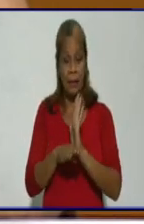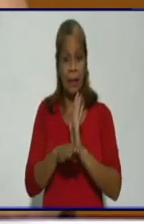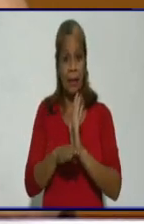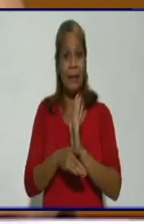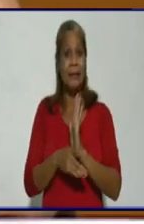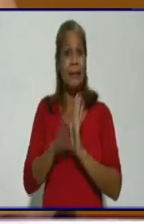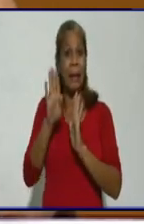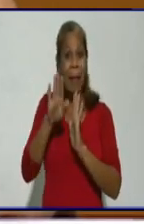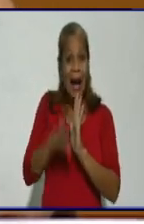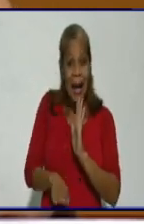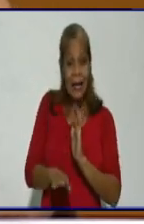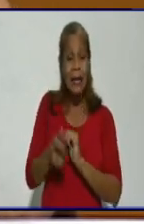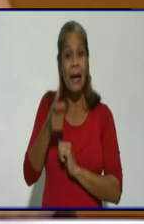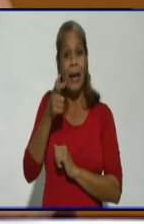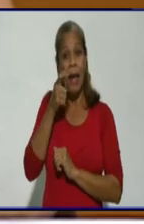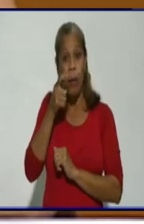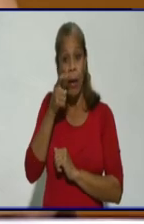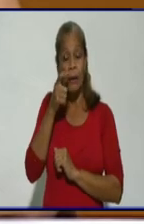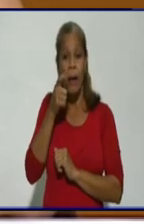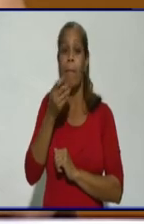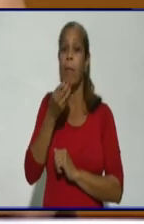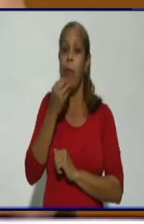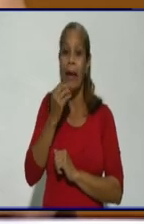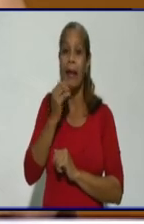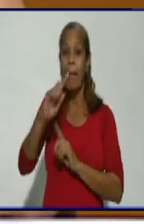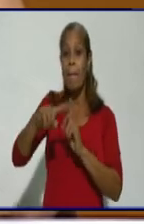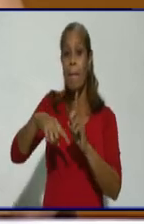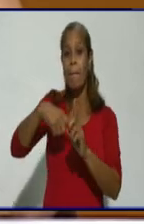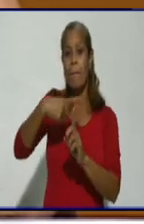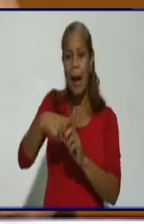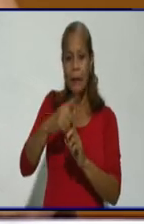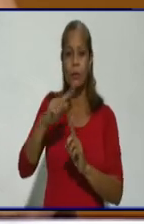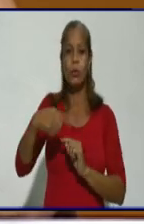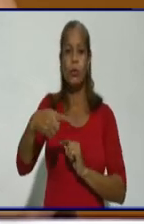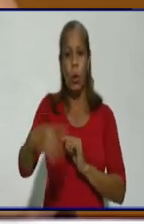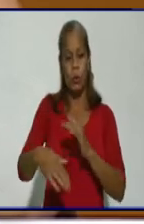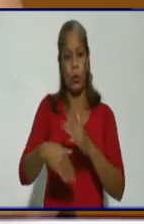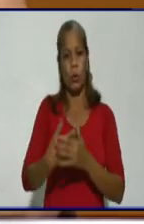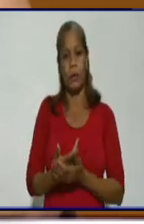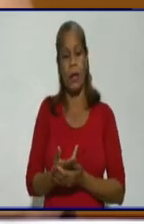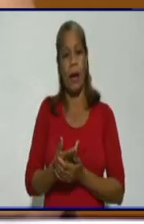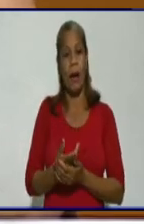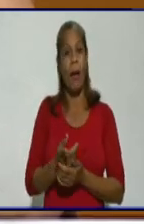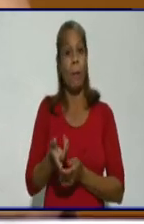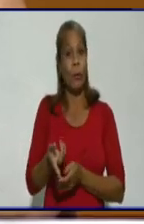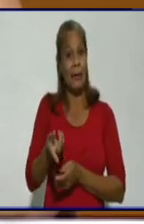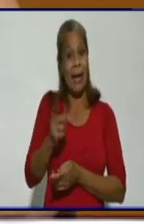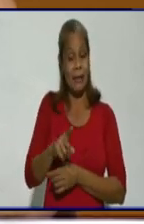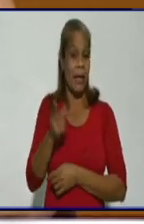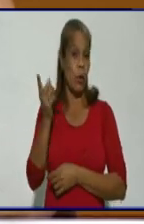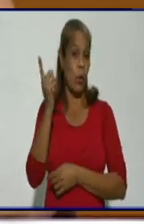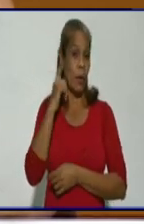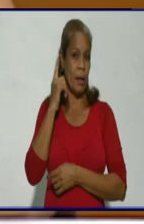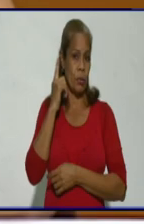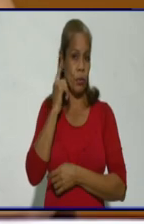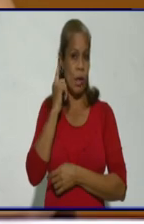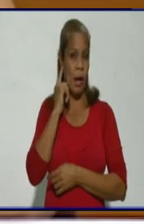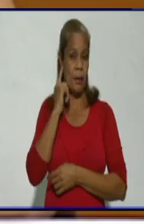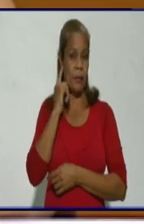bajar la guardia, sería al incremento. Miren ya, los que escucharon ayer, los que vieron ayer en